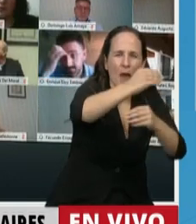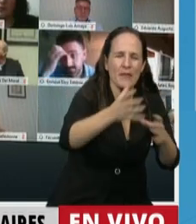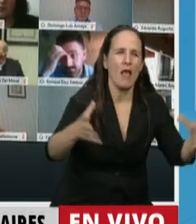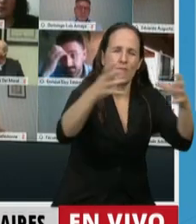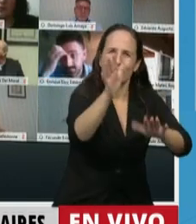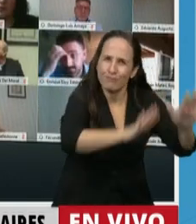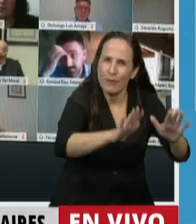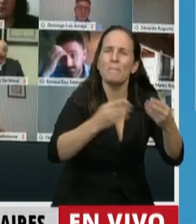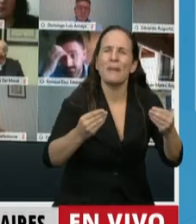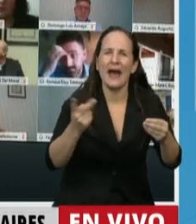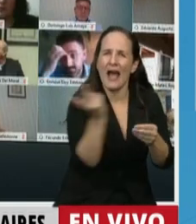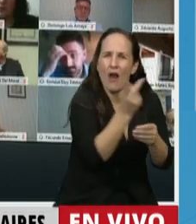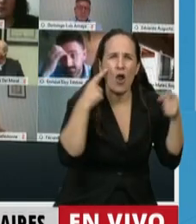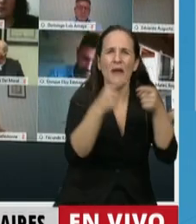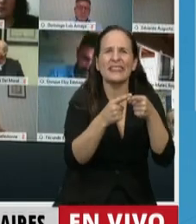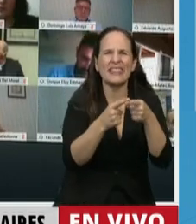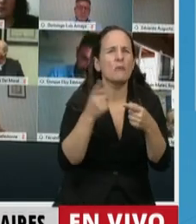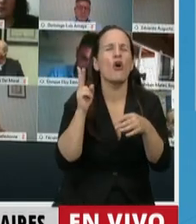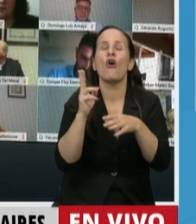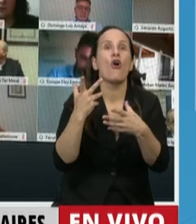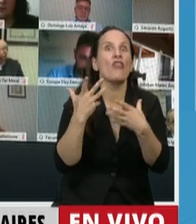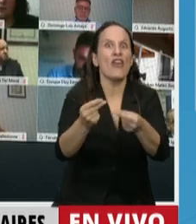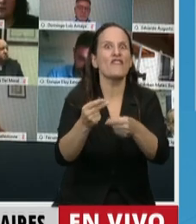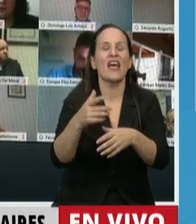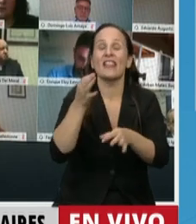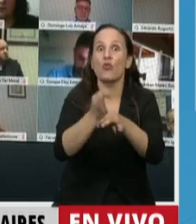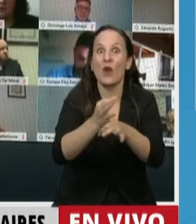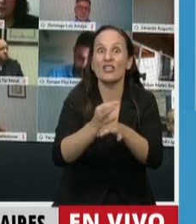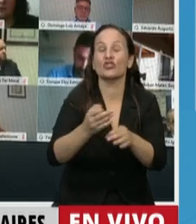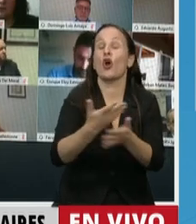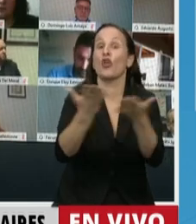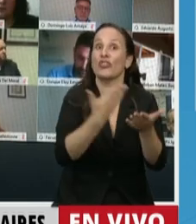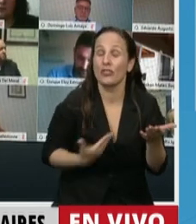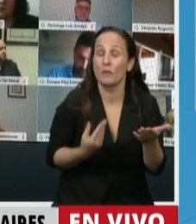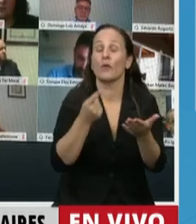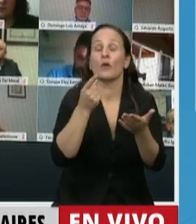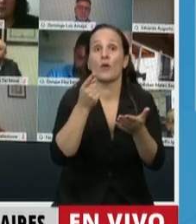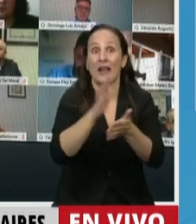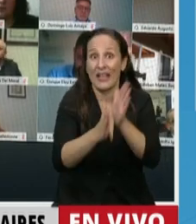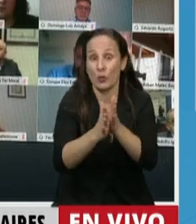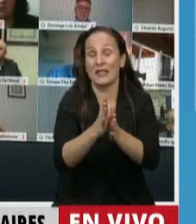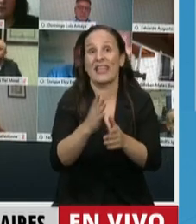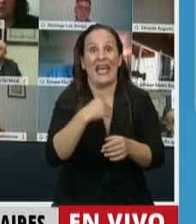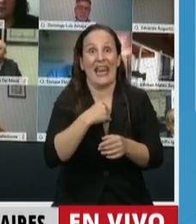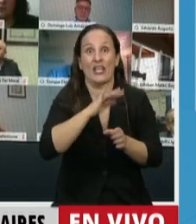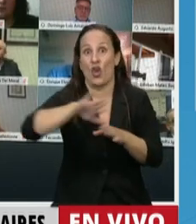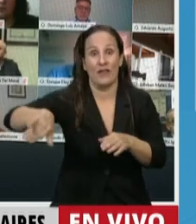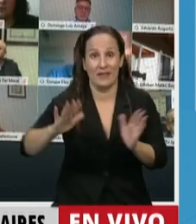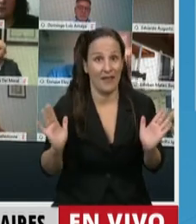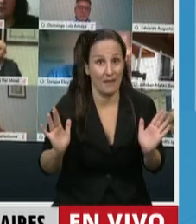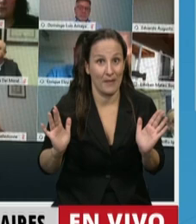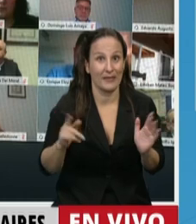todo el país para defender la educación pública, laica y gratuita, que está siendo víctima de un enorme